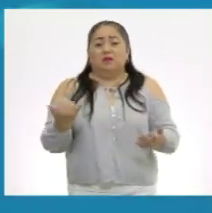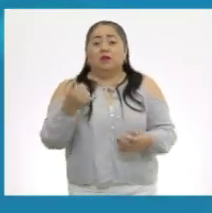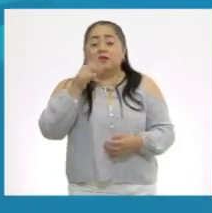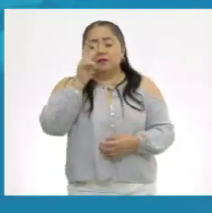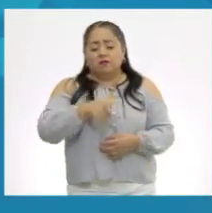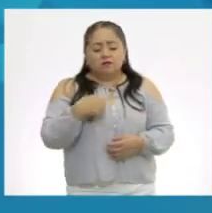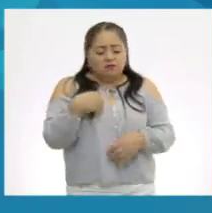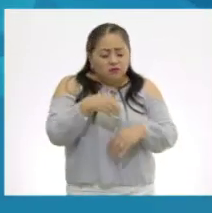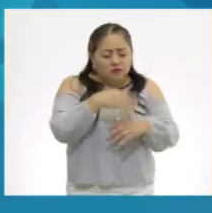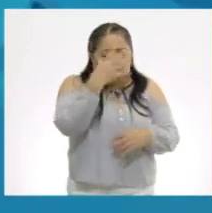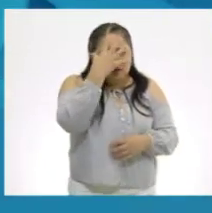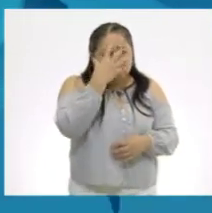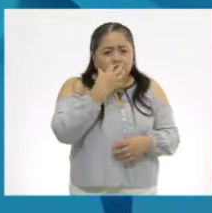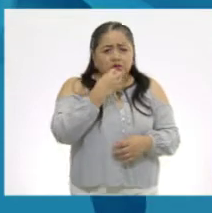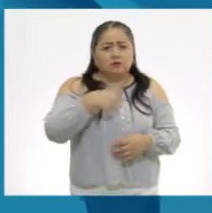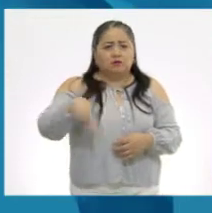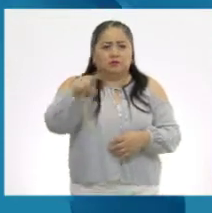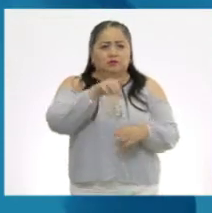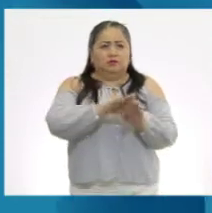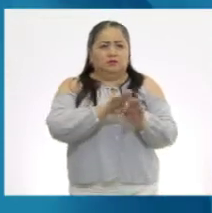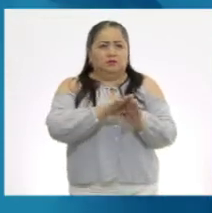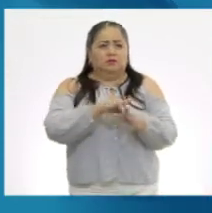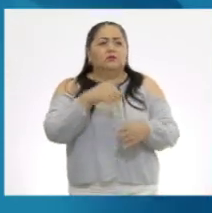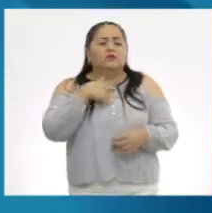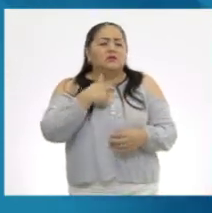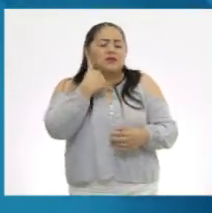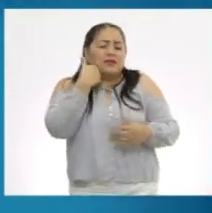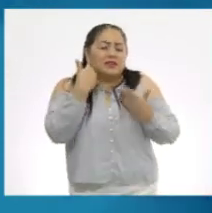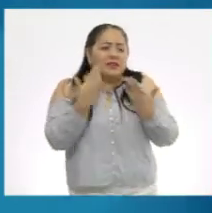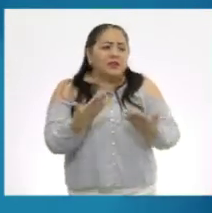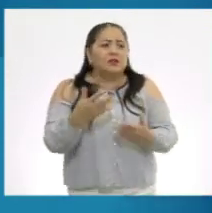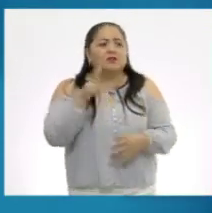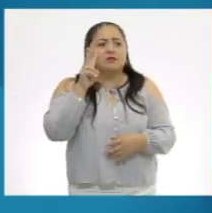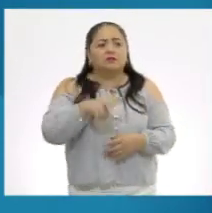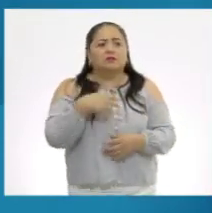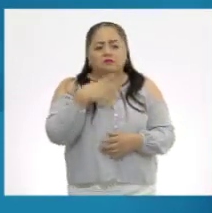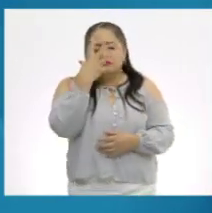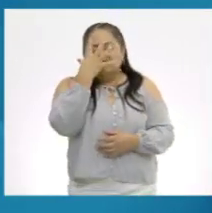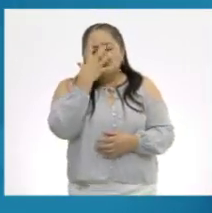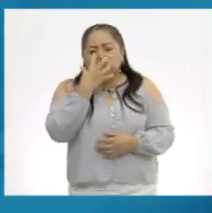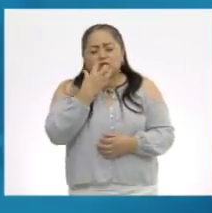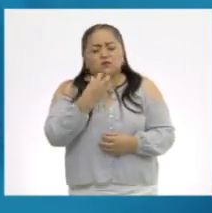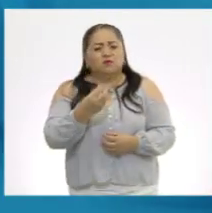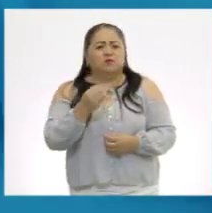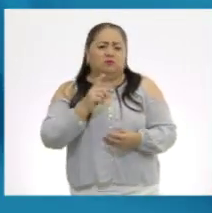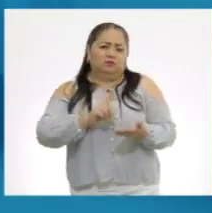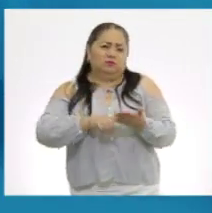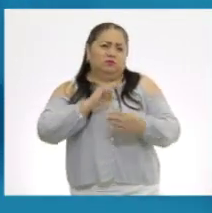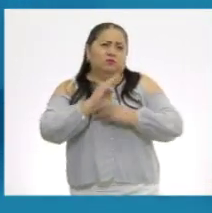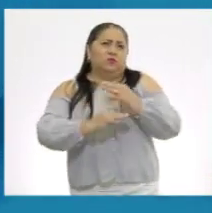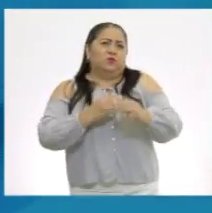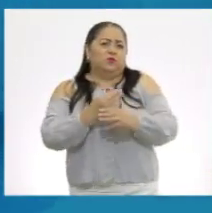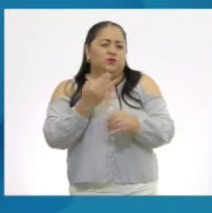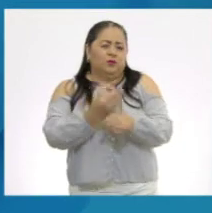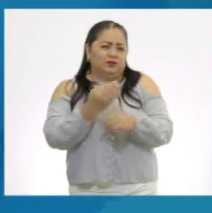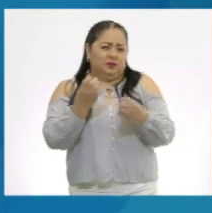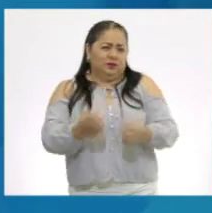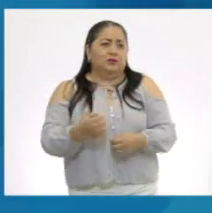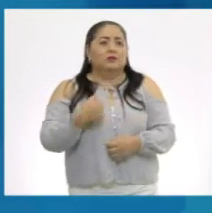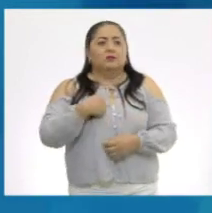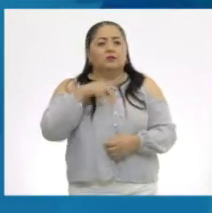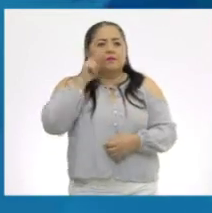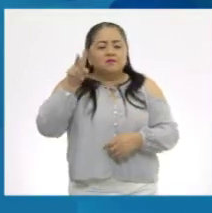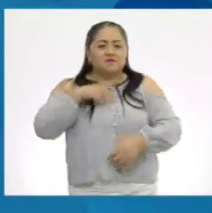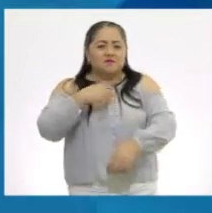me pone triste que las cosas no me salgan como yo quiero. Y me deprime y me pone triste, muy, muy triste. La pérdida de mis